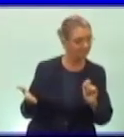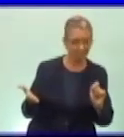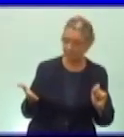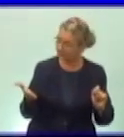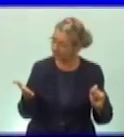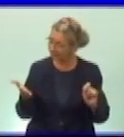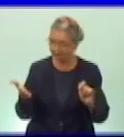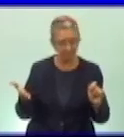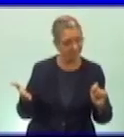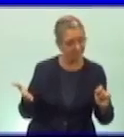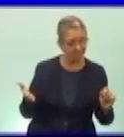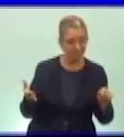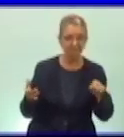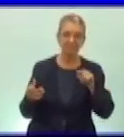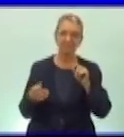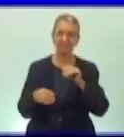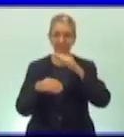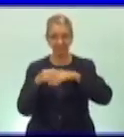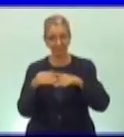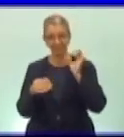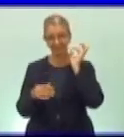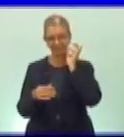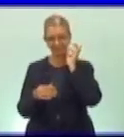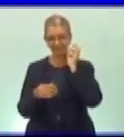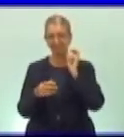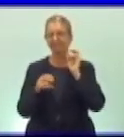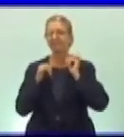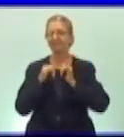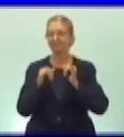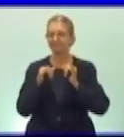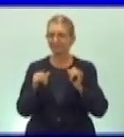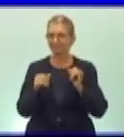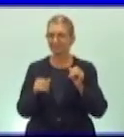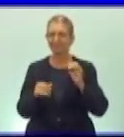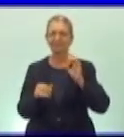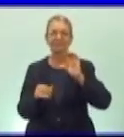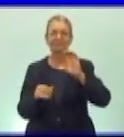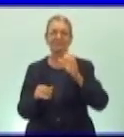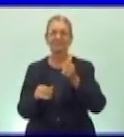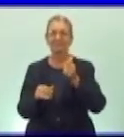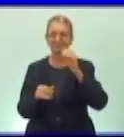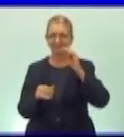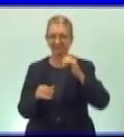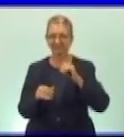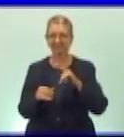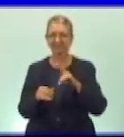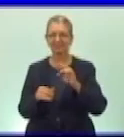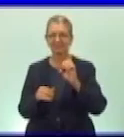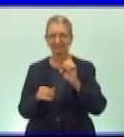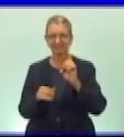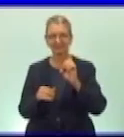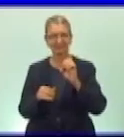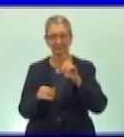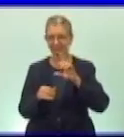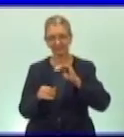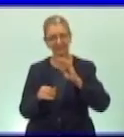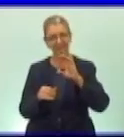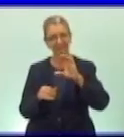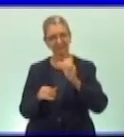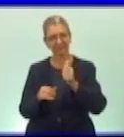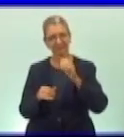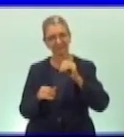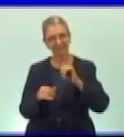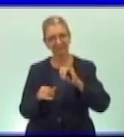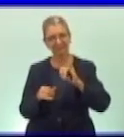sobre el ave nacional de Cuba Camila y Samuel Bello López felicitaciones